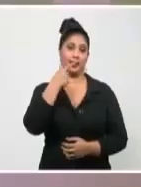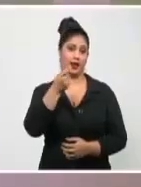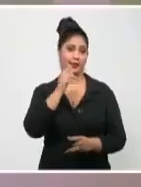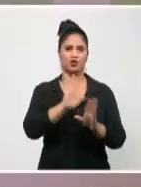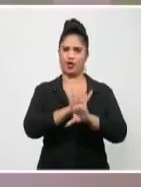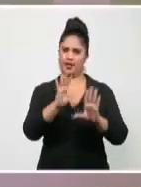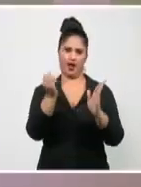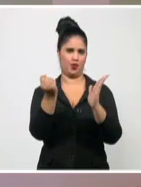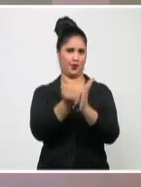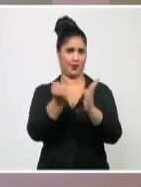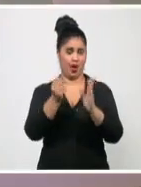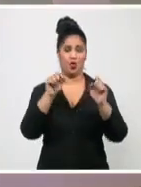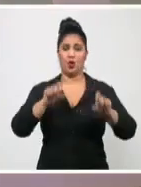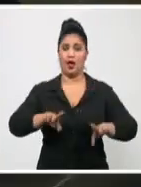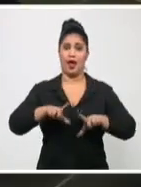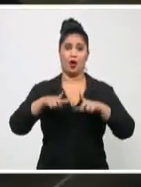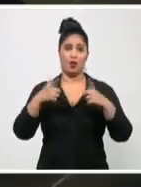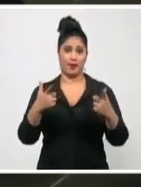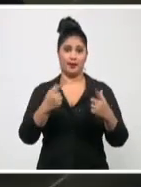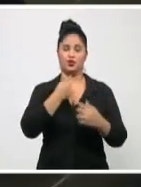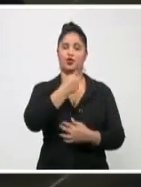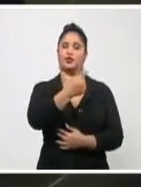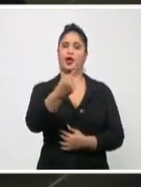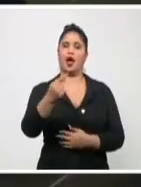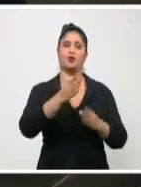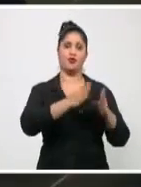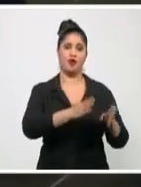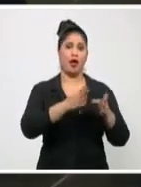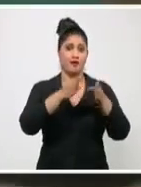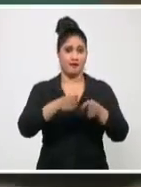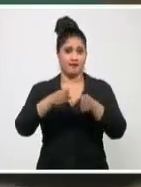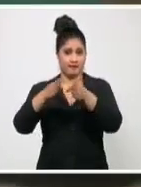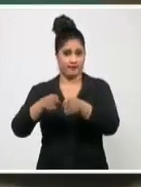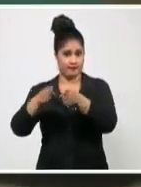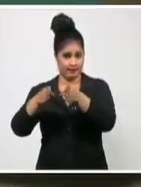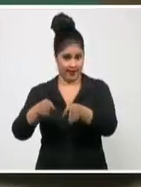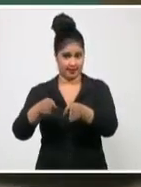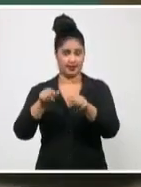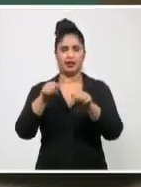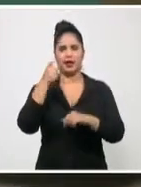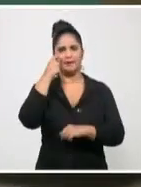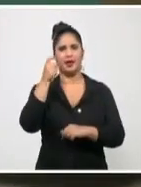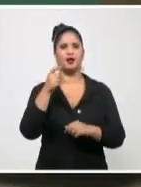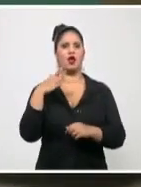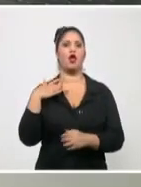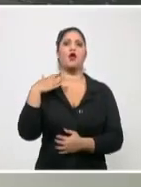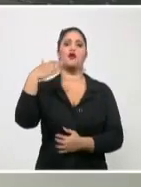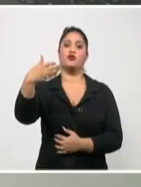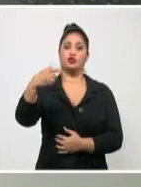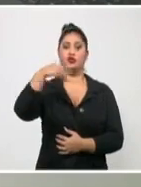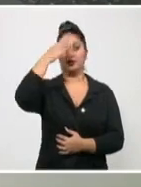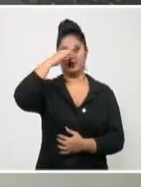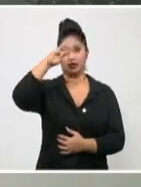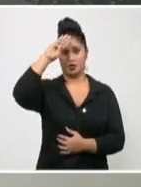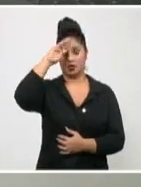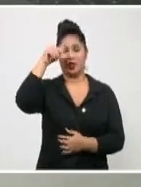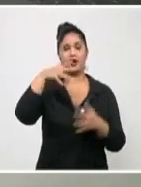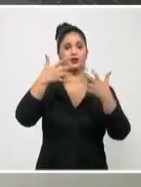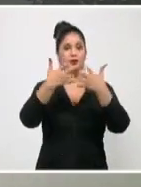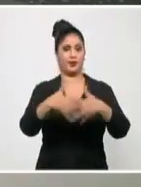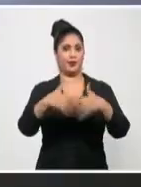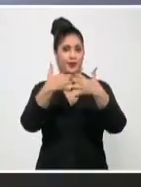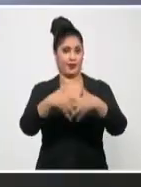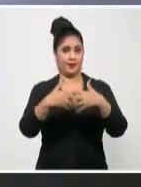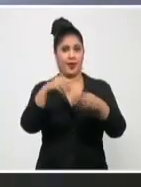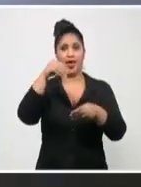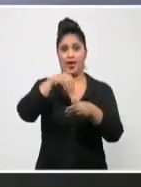sanitario. El cumplimiento riguroso de cada uno de esos procesos garantizará el futuro registro de un producto nacido dentro de las